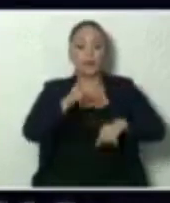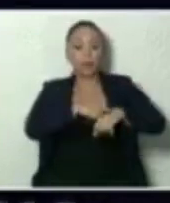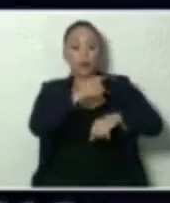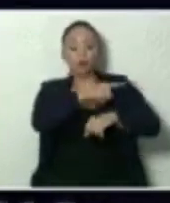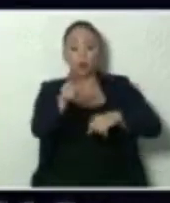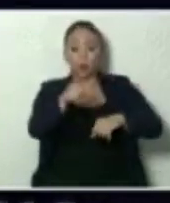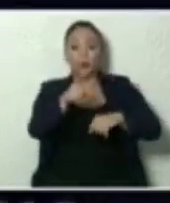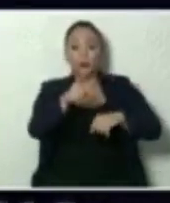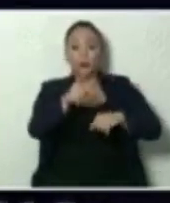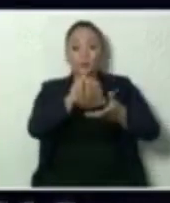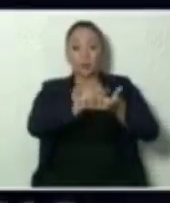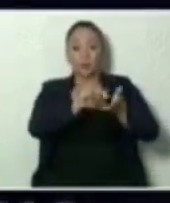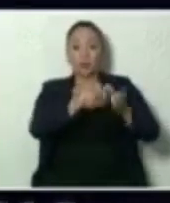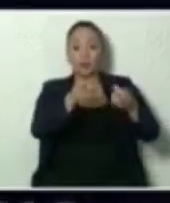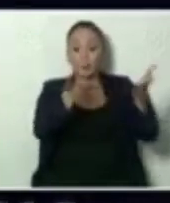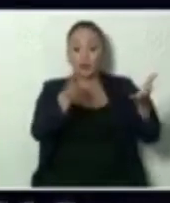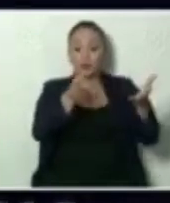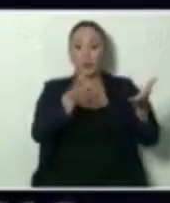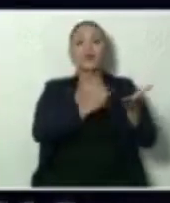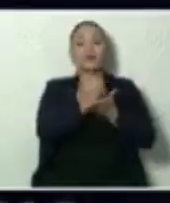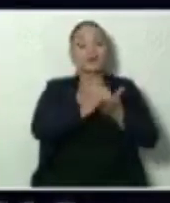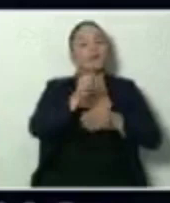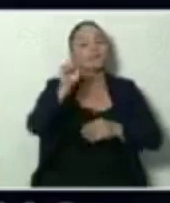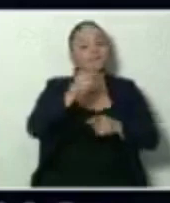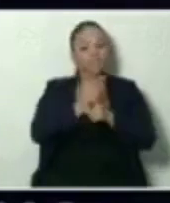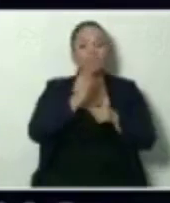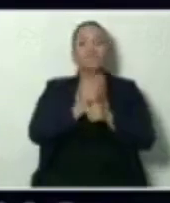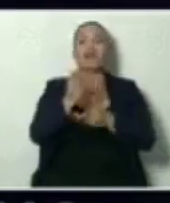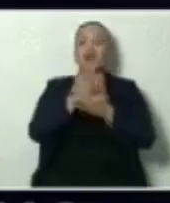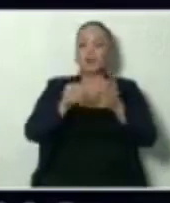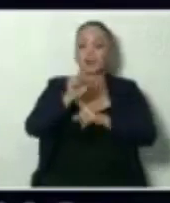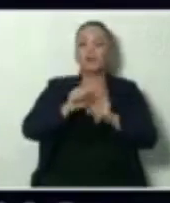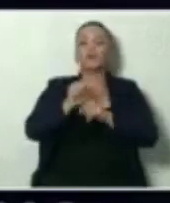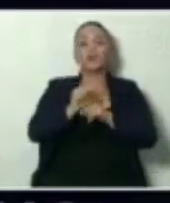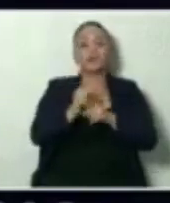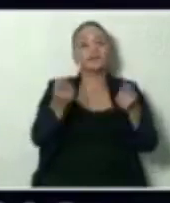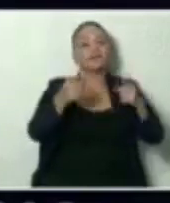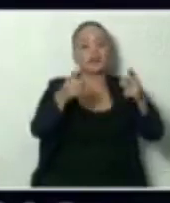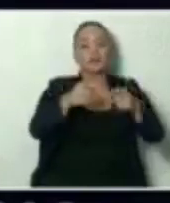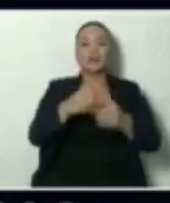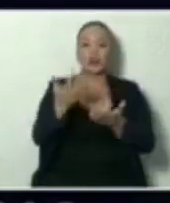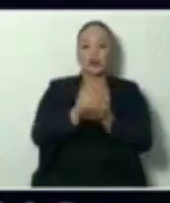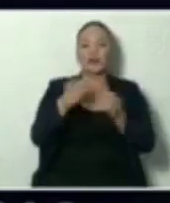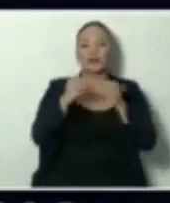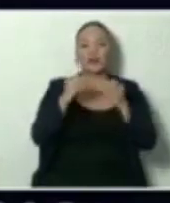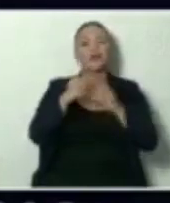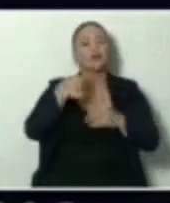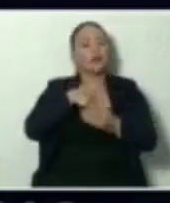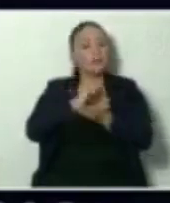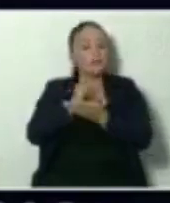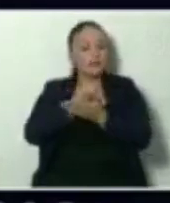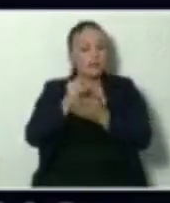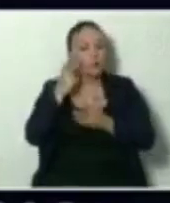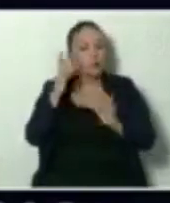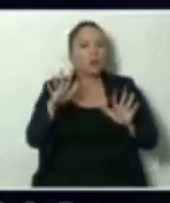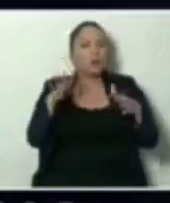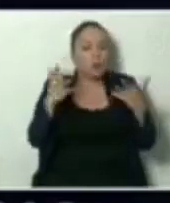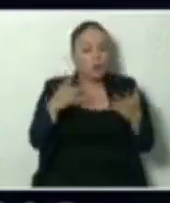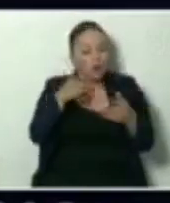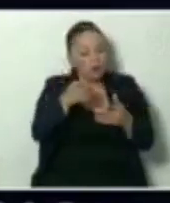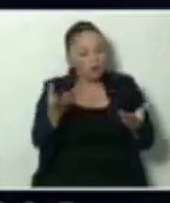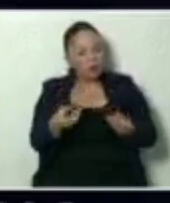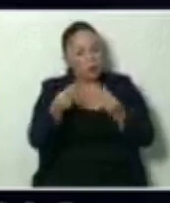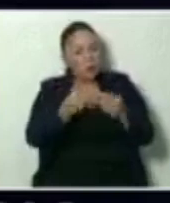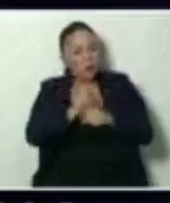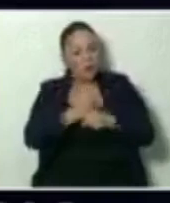investigar y parece que es efectivo, que en algunos casos está ocurriendo. Ahorita estamos investigando para ver cómo es que eso ocurre